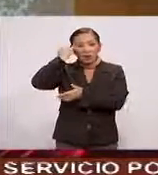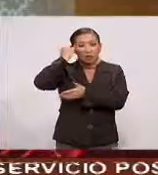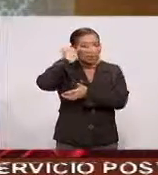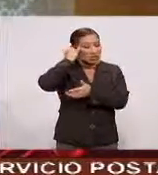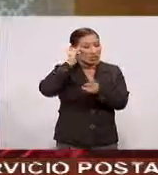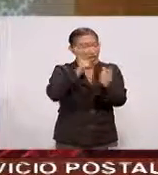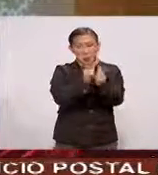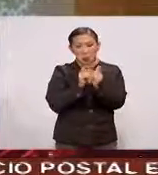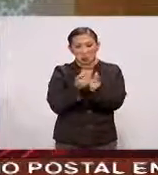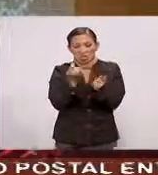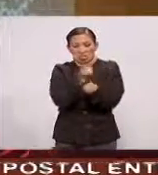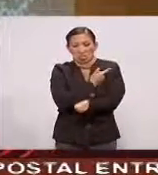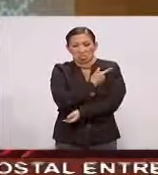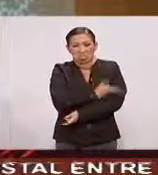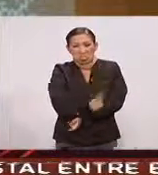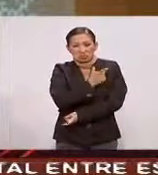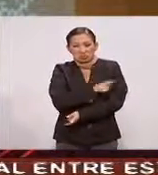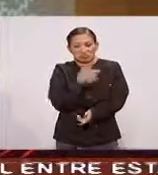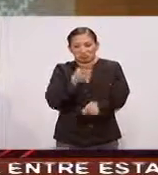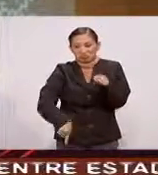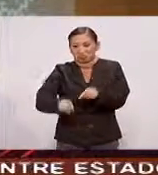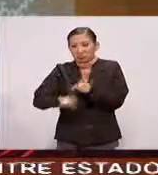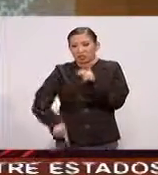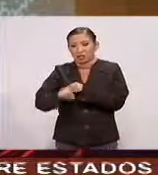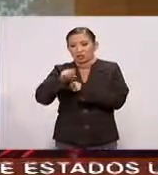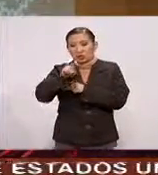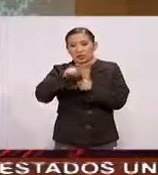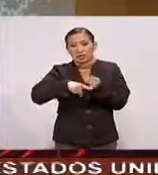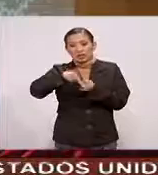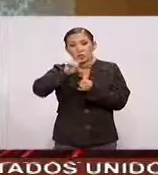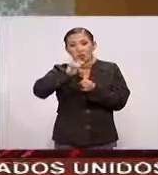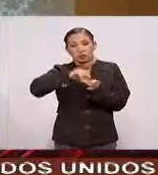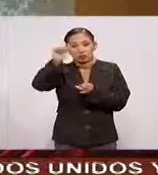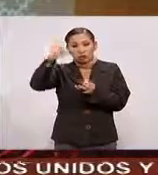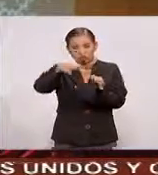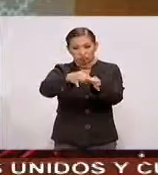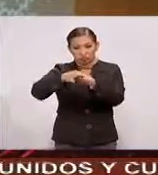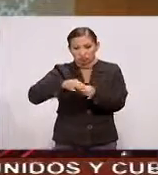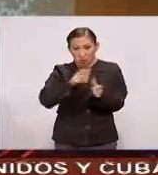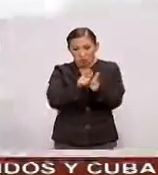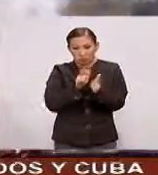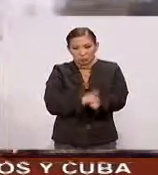Mencionados Y en algunos casos También de sunitas Curdos Y otras minorías